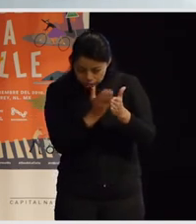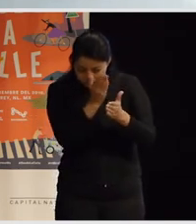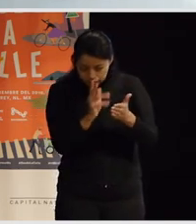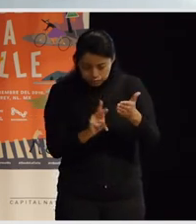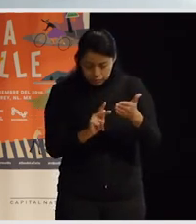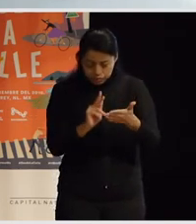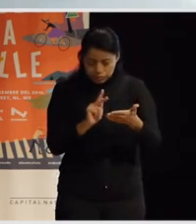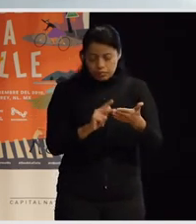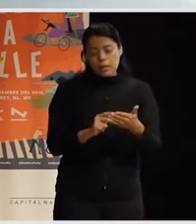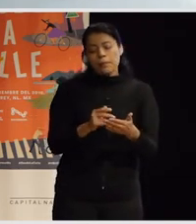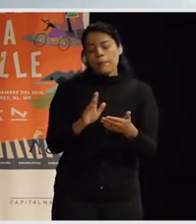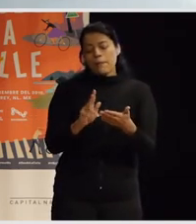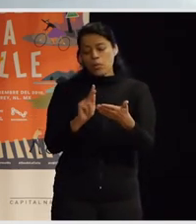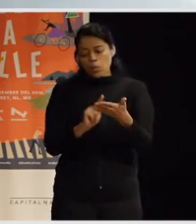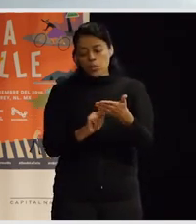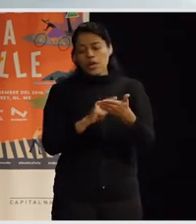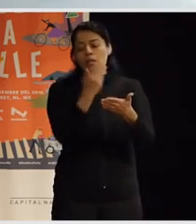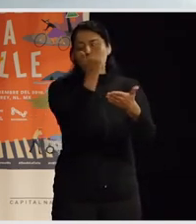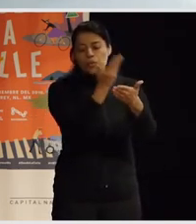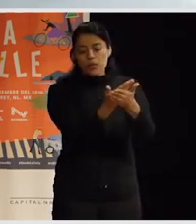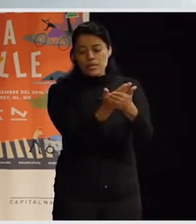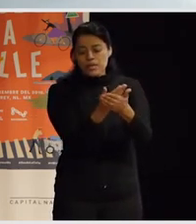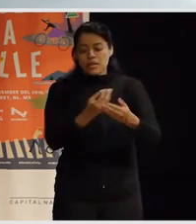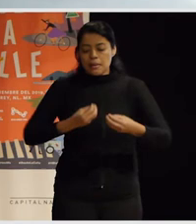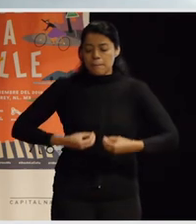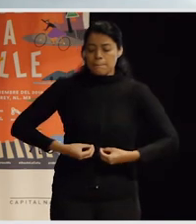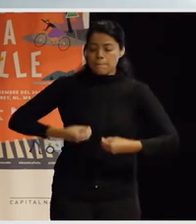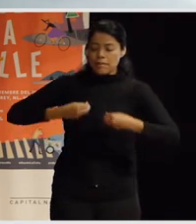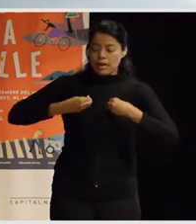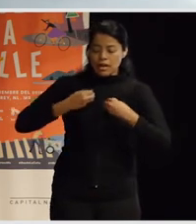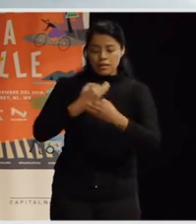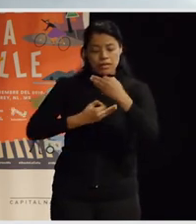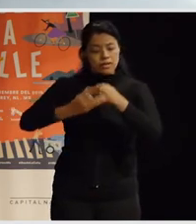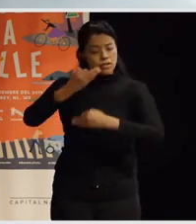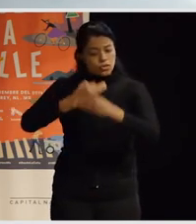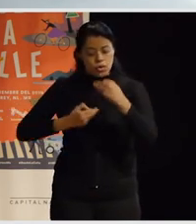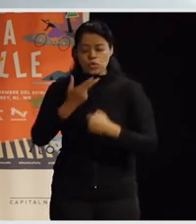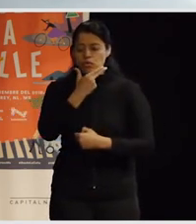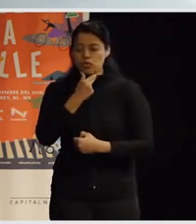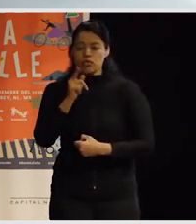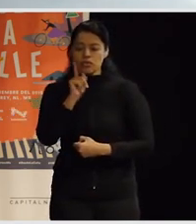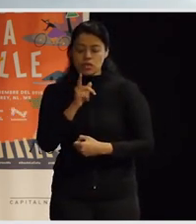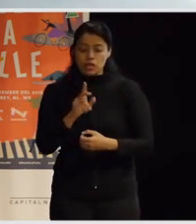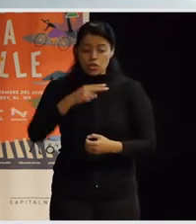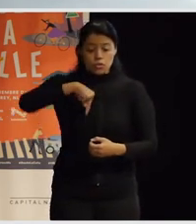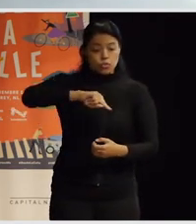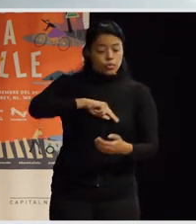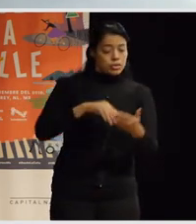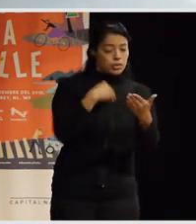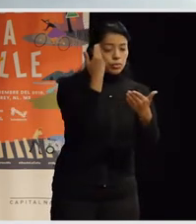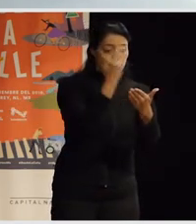para la vida de todos y todas, ¿no? Entonces, por eso decía yo al principio que nuestra propuesta es una propuesta de arquitectura y de urbanismo